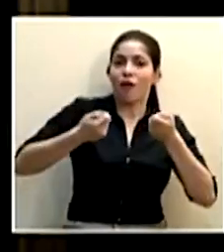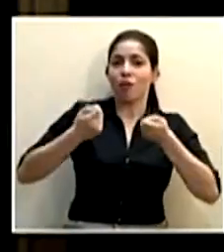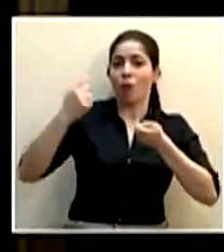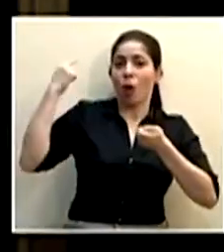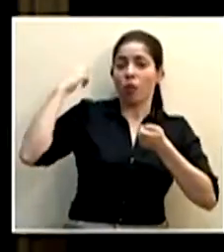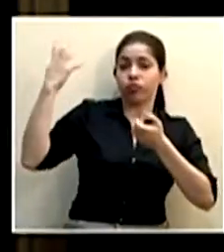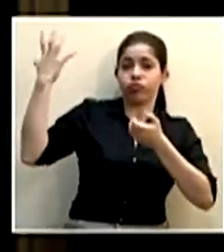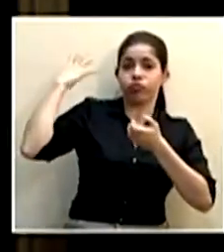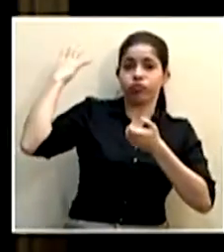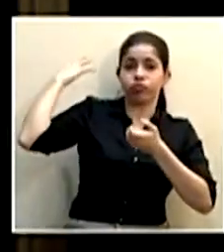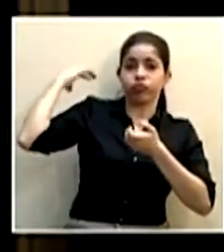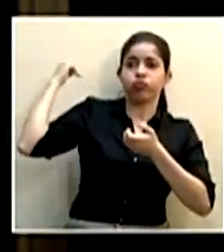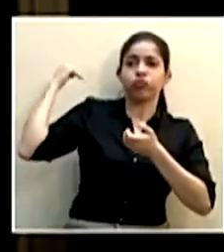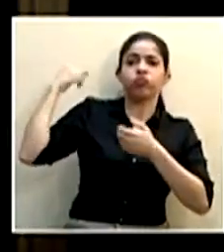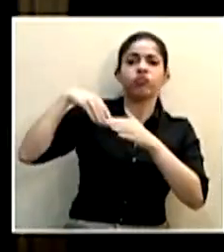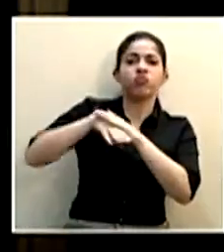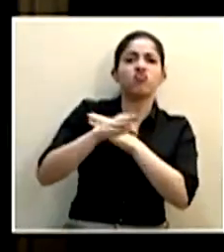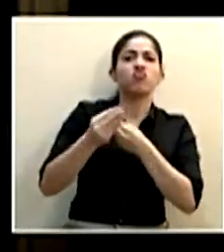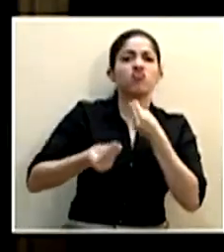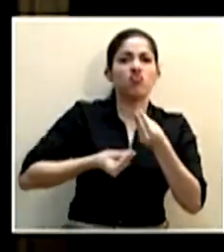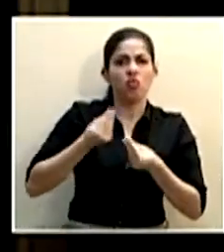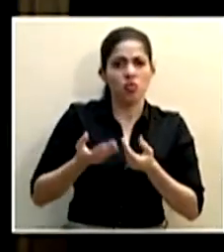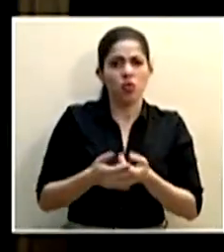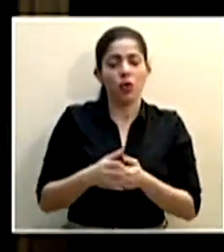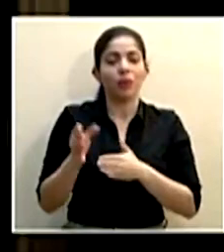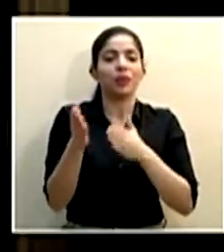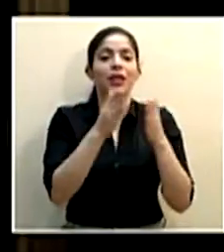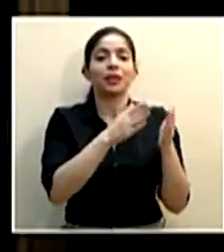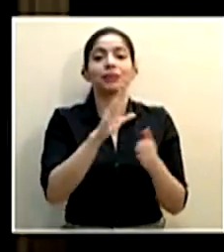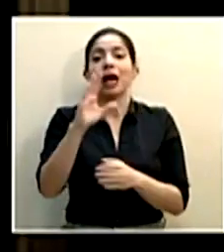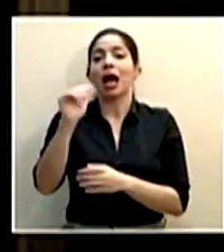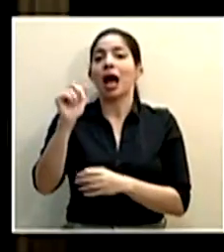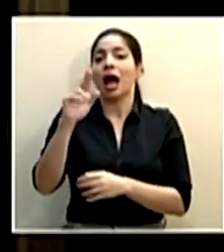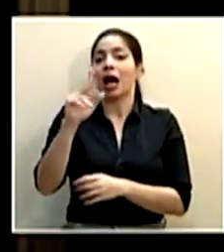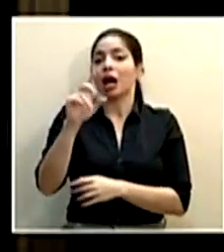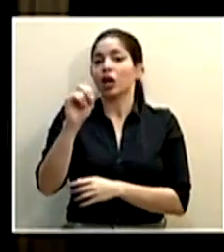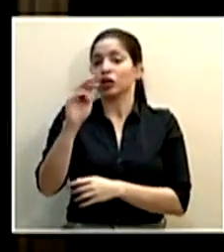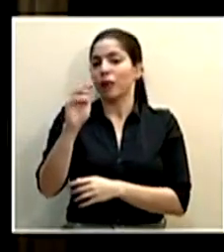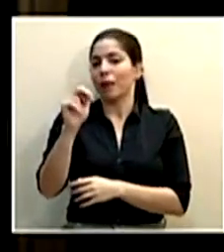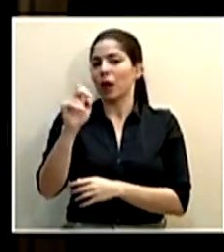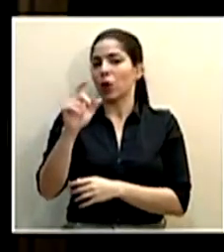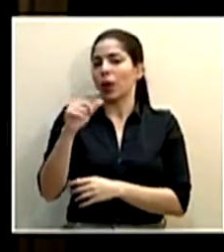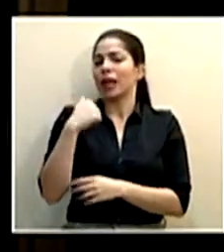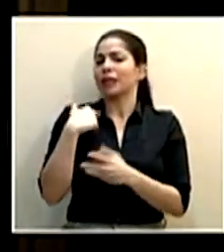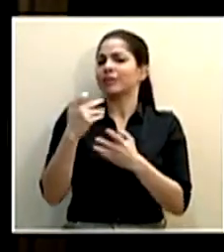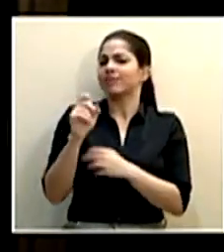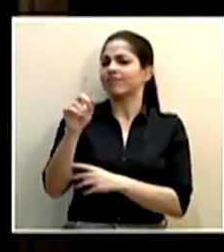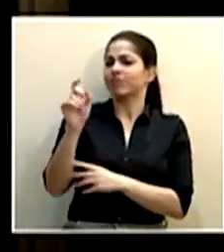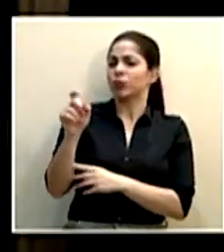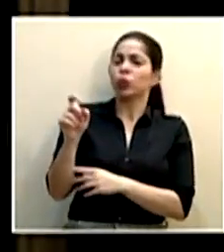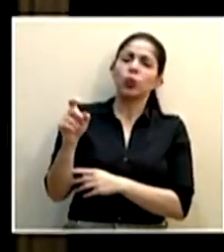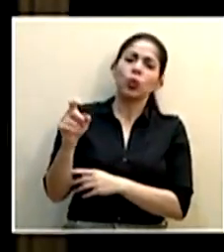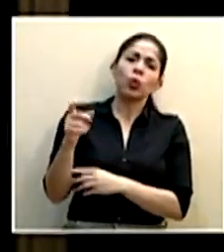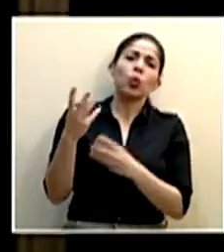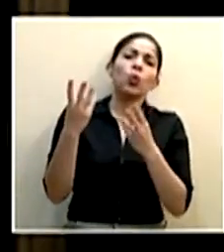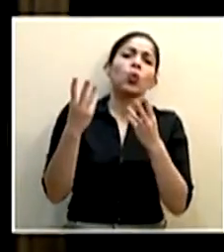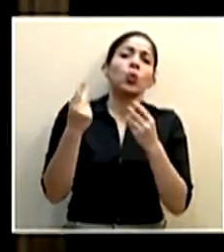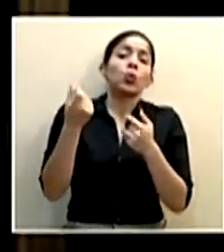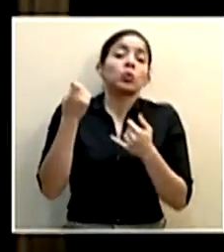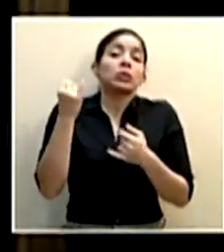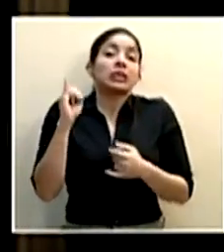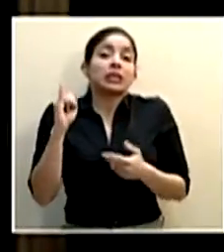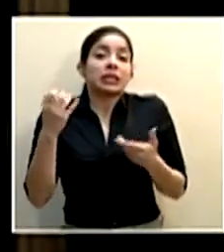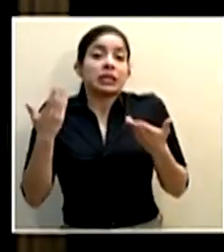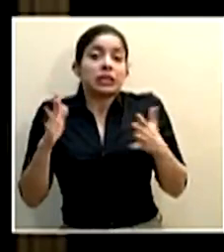tenían que ingresar al país? y a don Carlos Manuel. Le quería consultar en cuánto está... cuánto... Si ya tienen